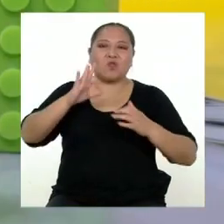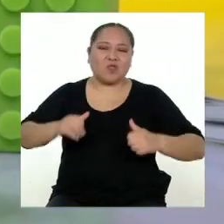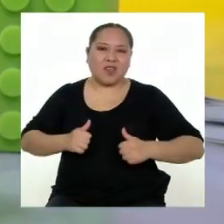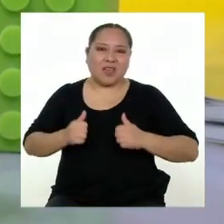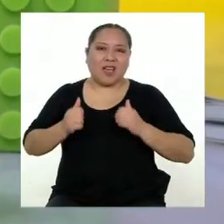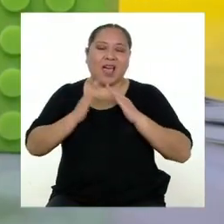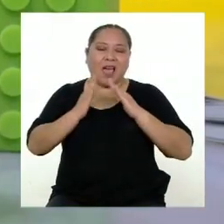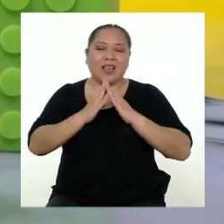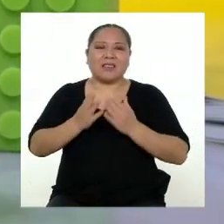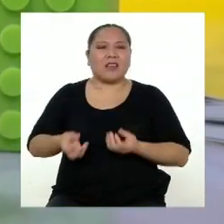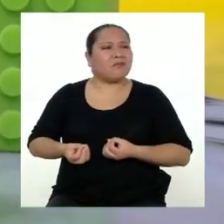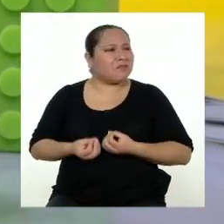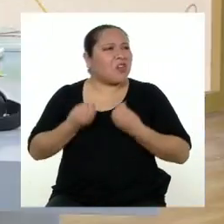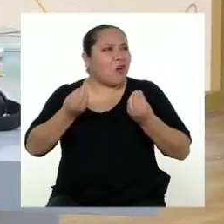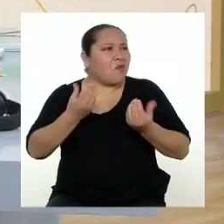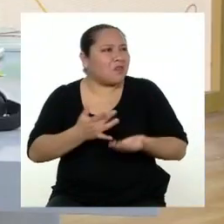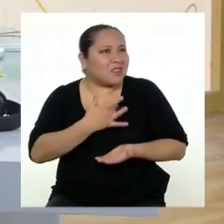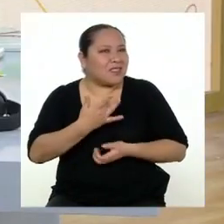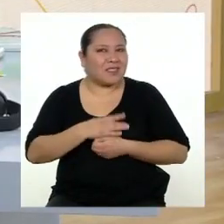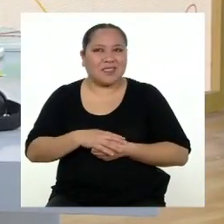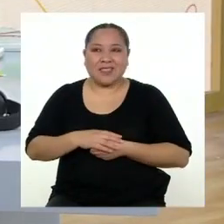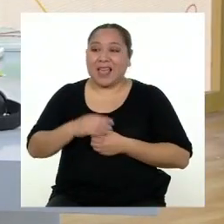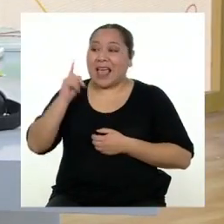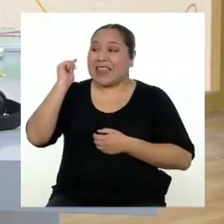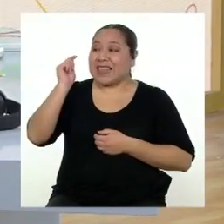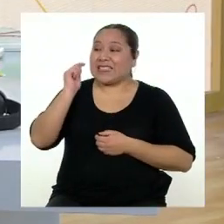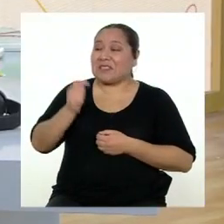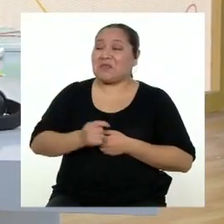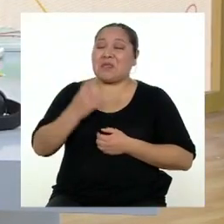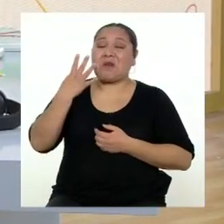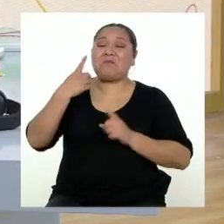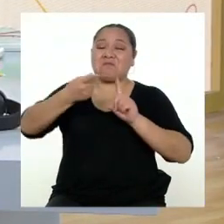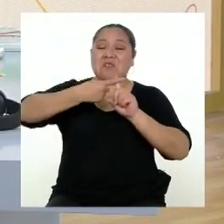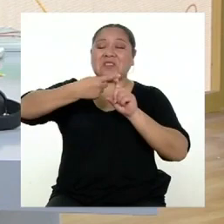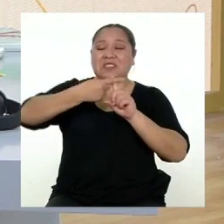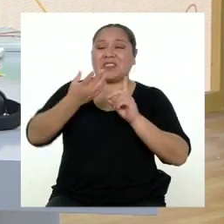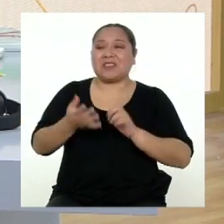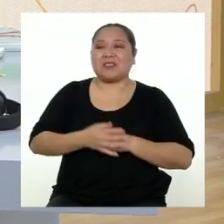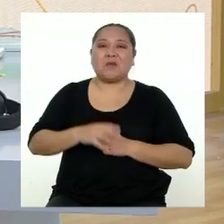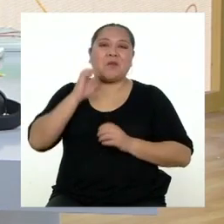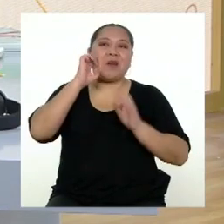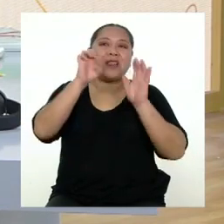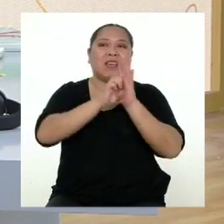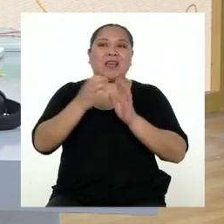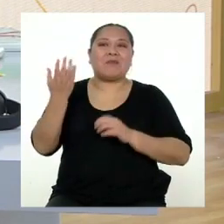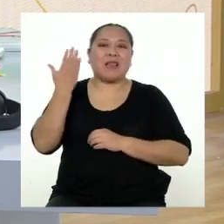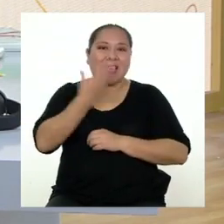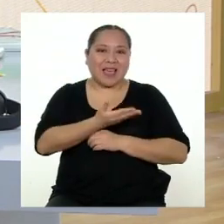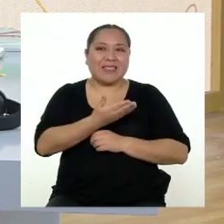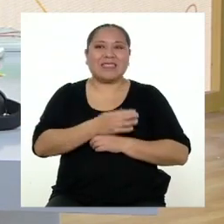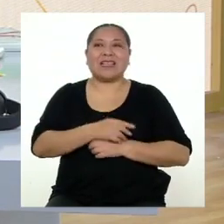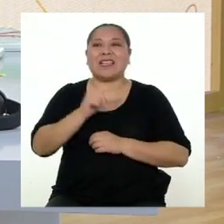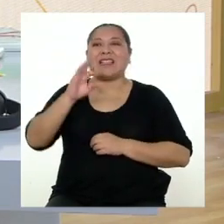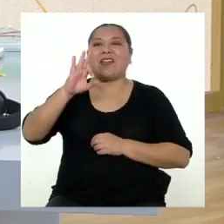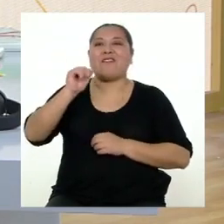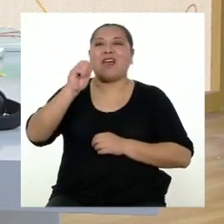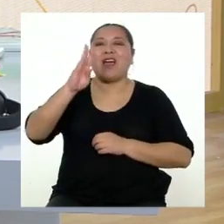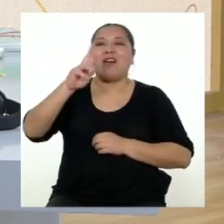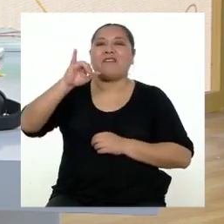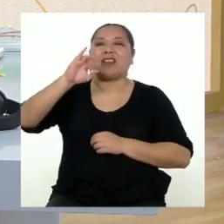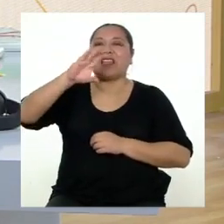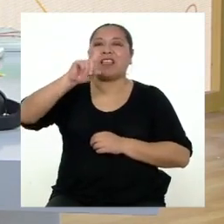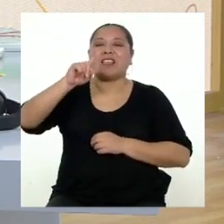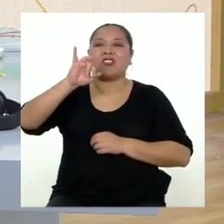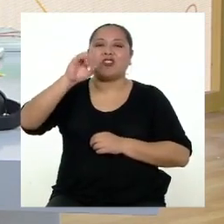¡Uy! ¿Y cómo les va con eso? Pero hay testimonios muy positivos. Por ejemplo, este es de Fabricio